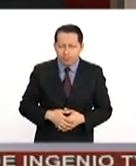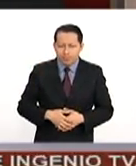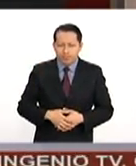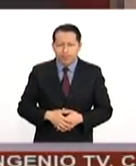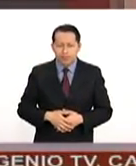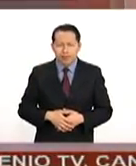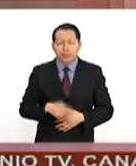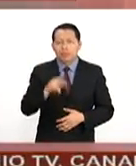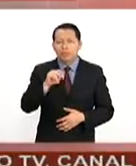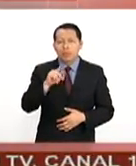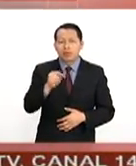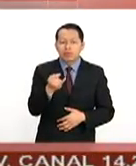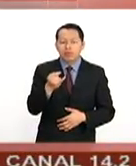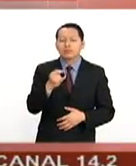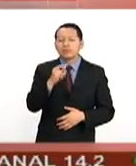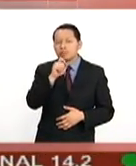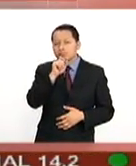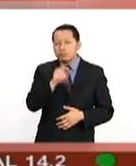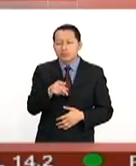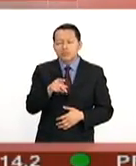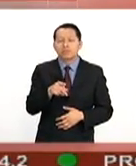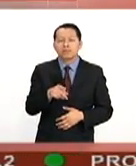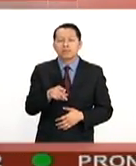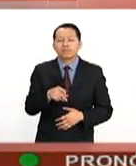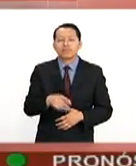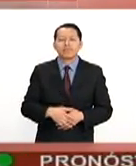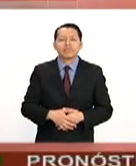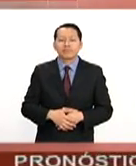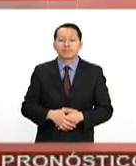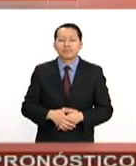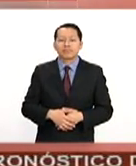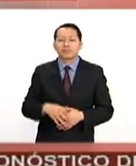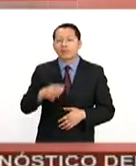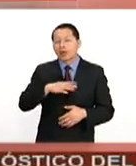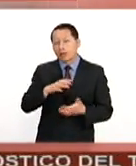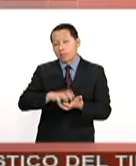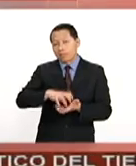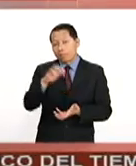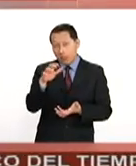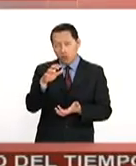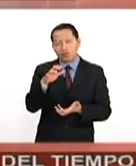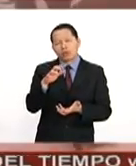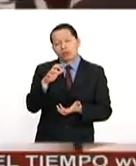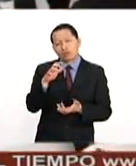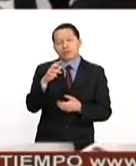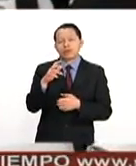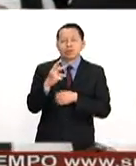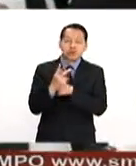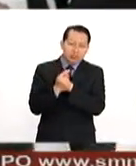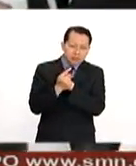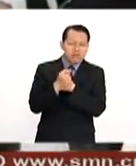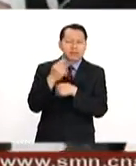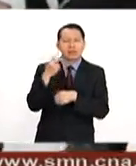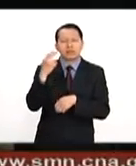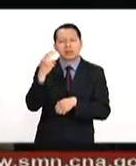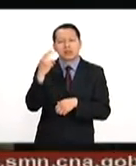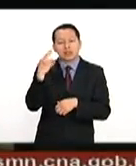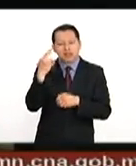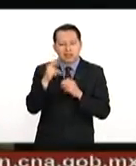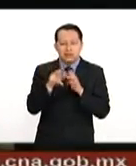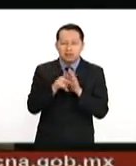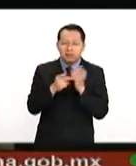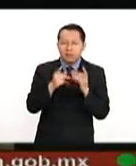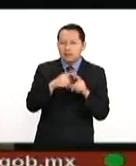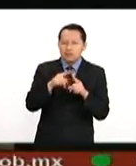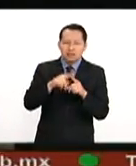Pati, creo que lo que la mayoría de los medios en Estados Unidos han destacado este